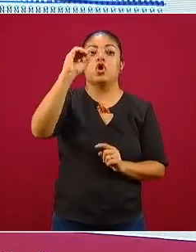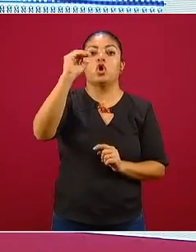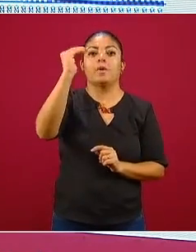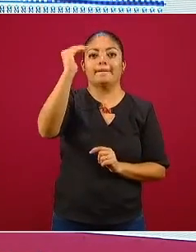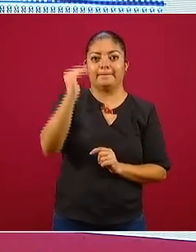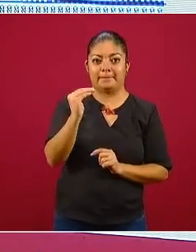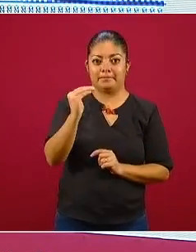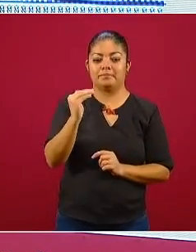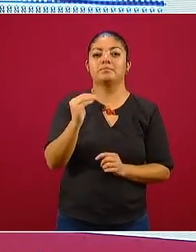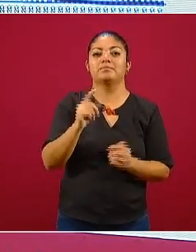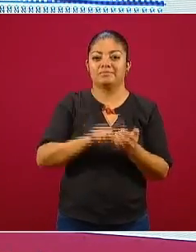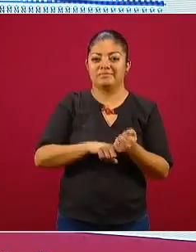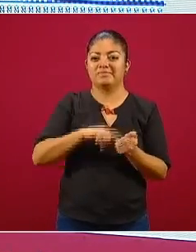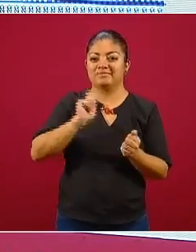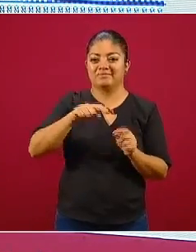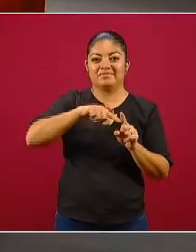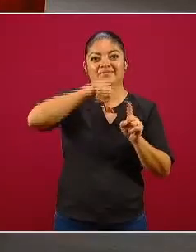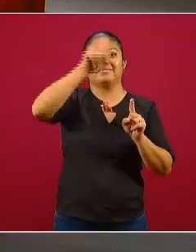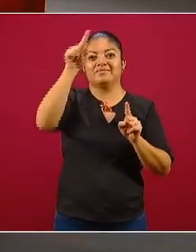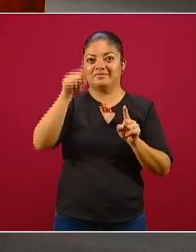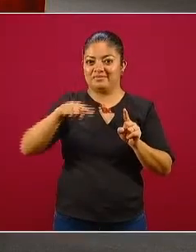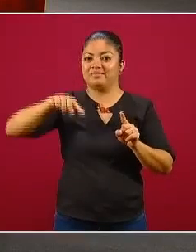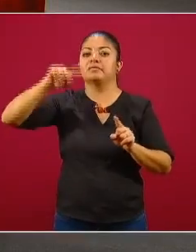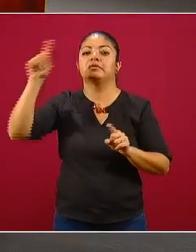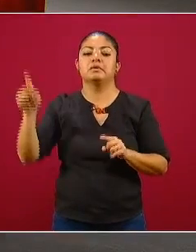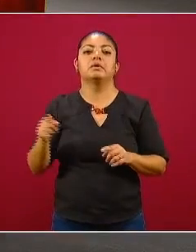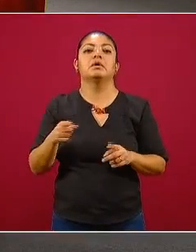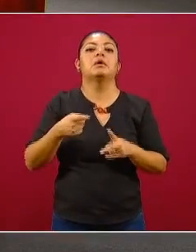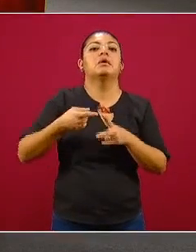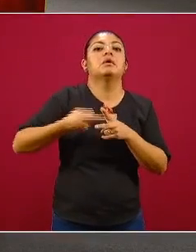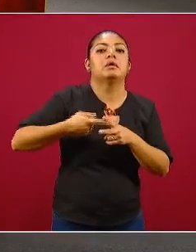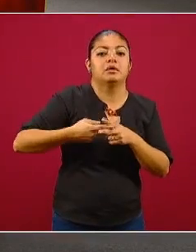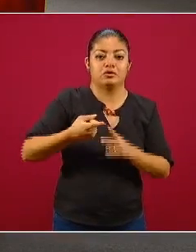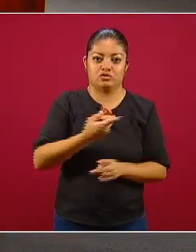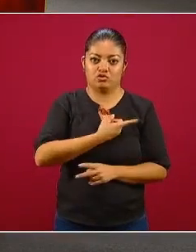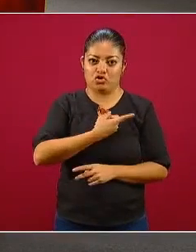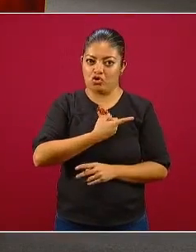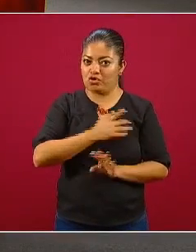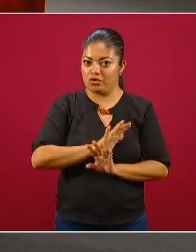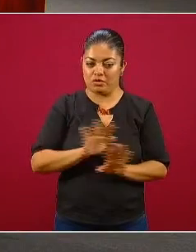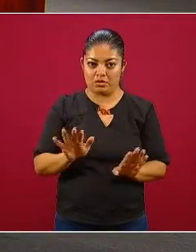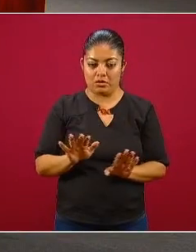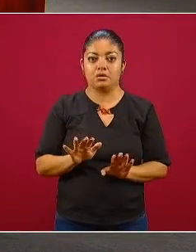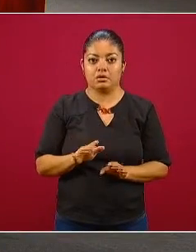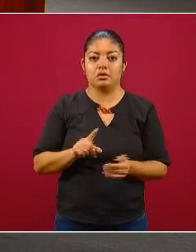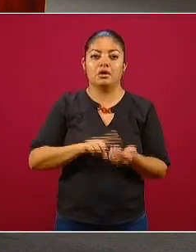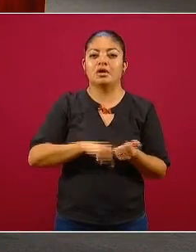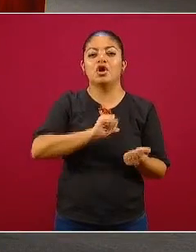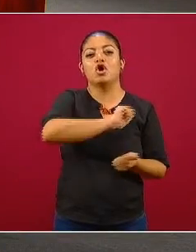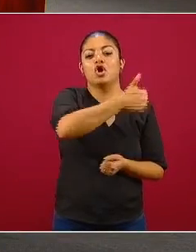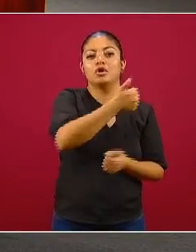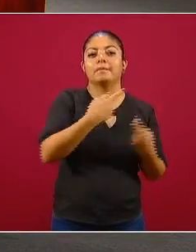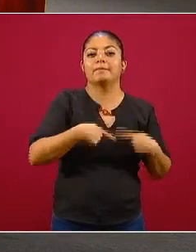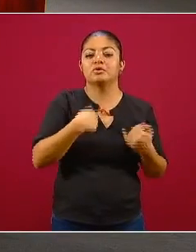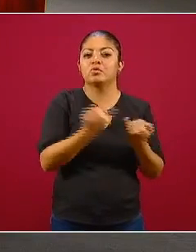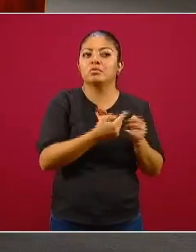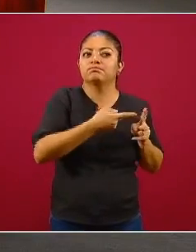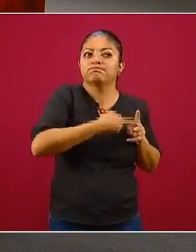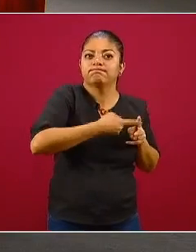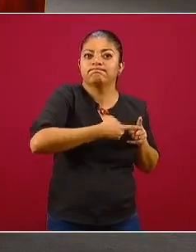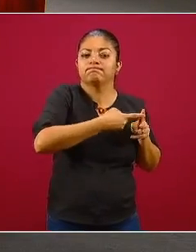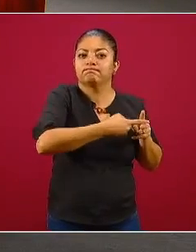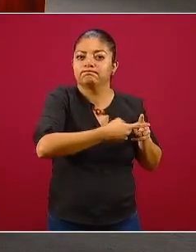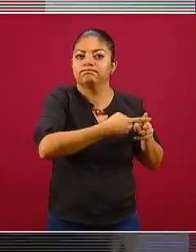Esa la manera de interpretar estas curvas. Es un pronóstico semejante como se usan otros pronósticos en distintas